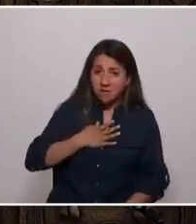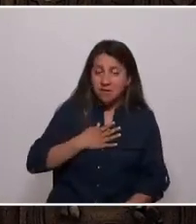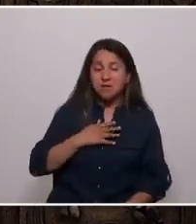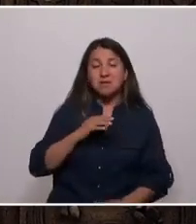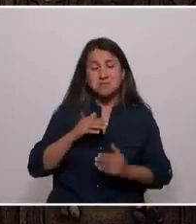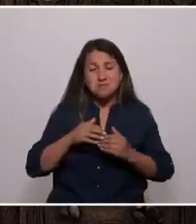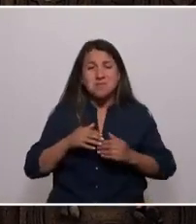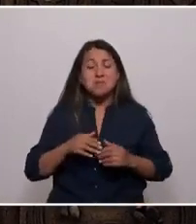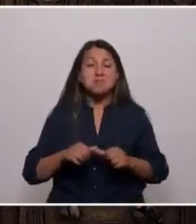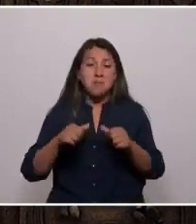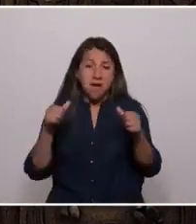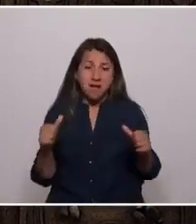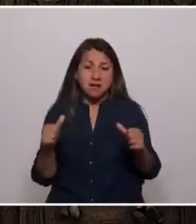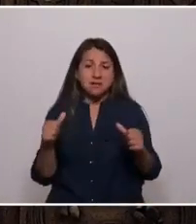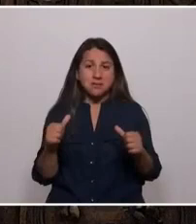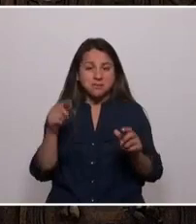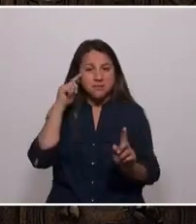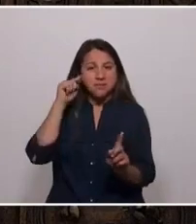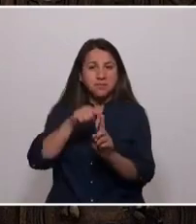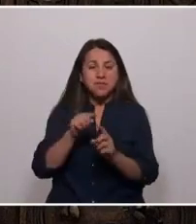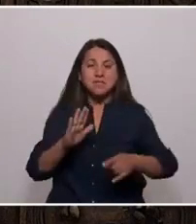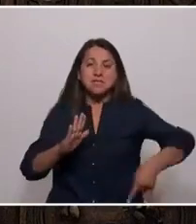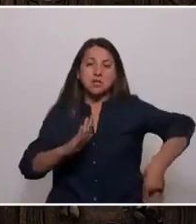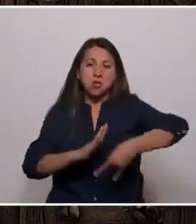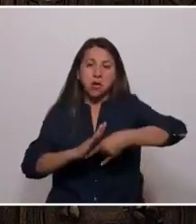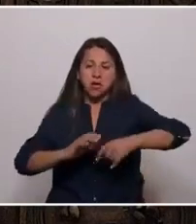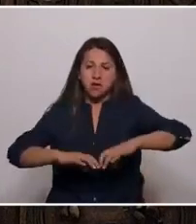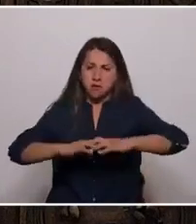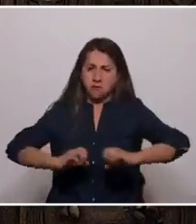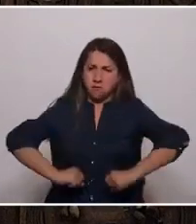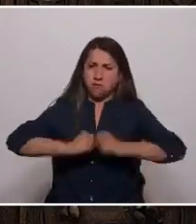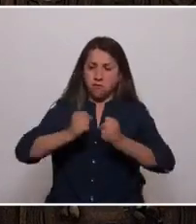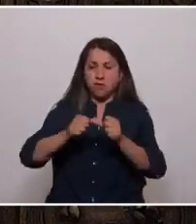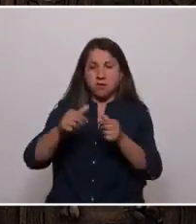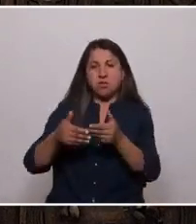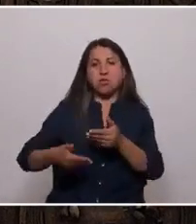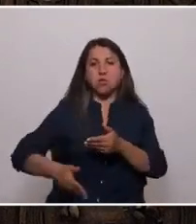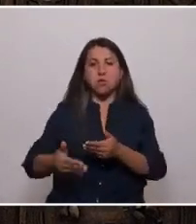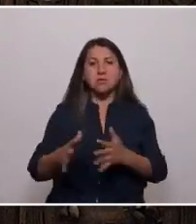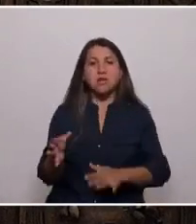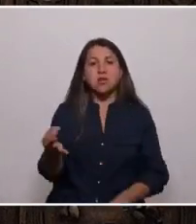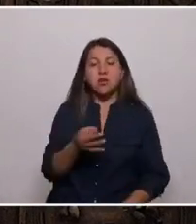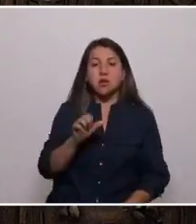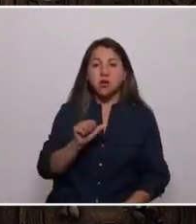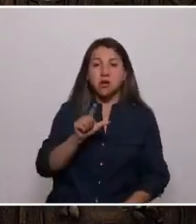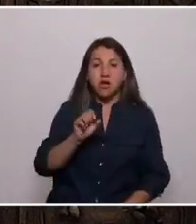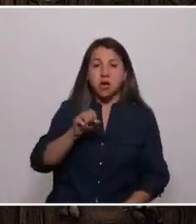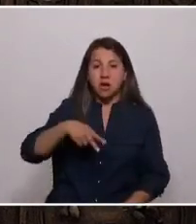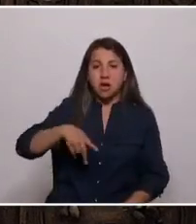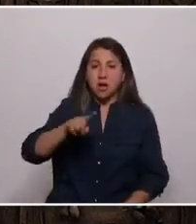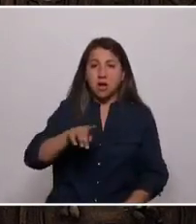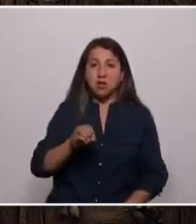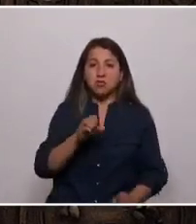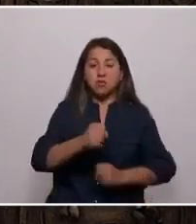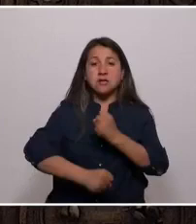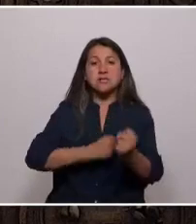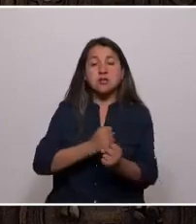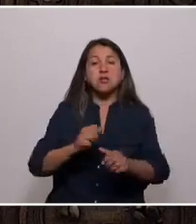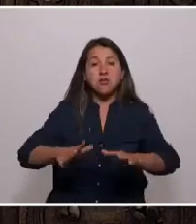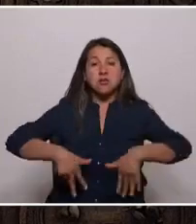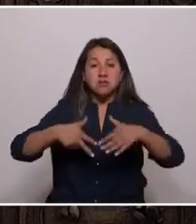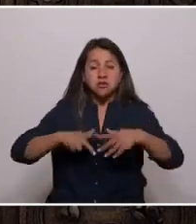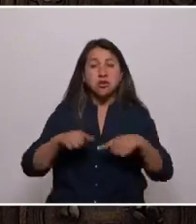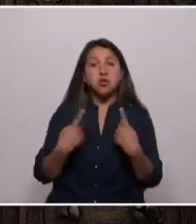sobre todo apostando por un Chiloé fuerte y próspero, porque tal como lo dijo Alonso Dovalle en el siglo XVIII, nuestro